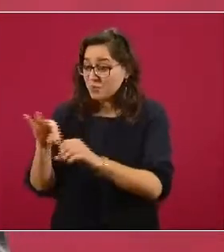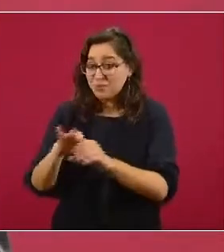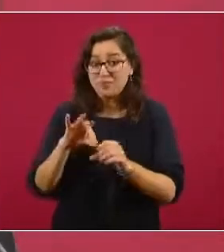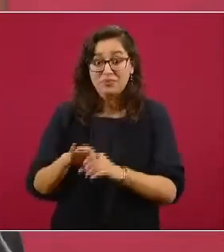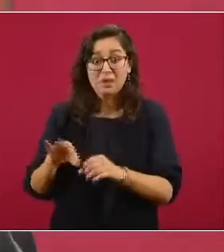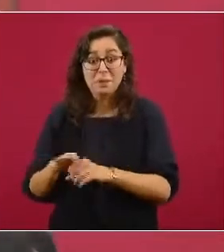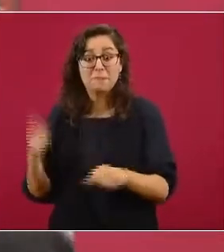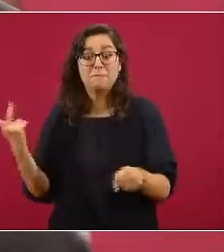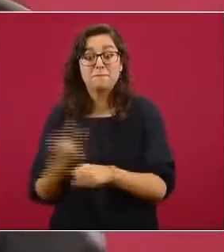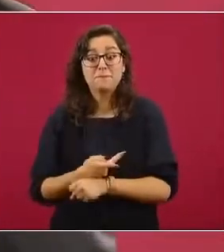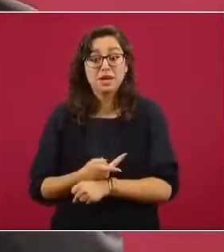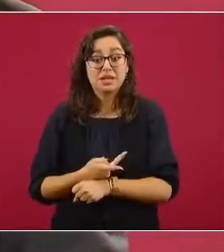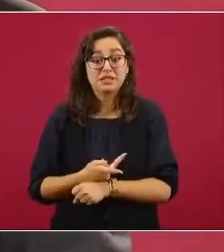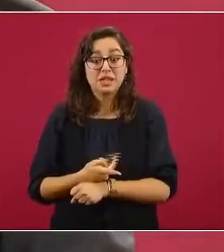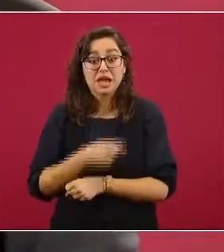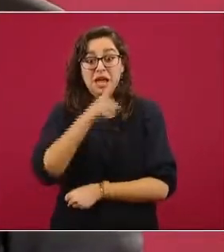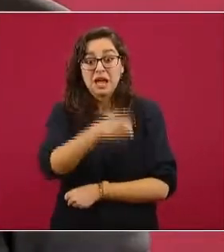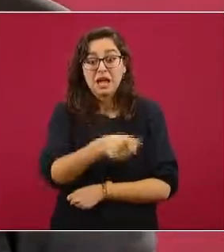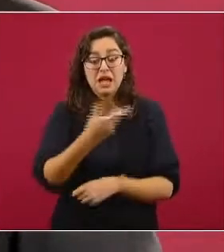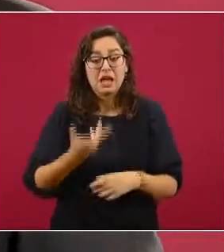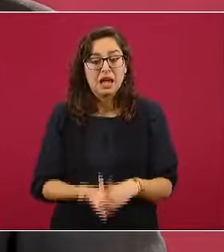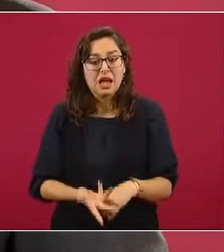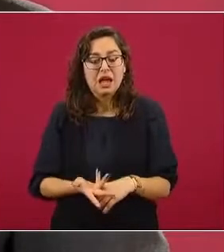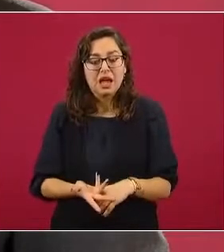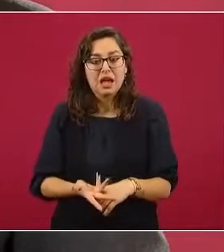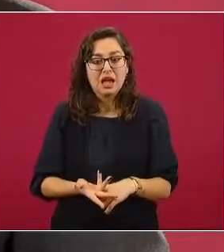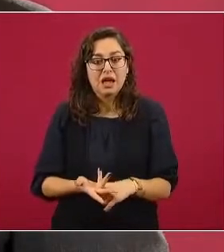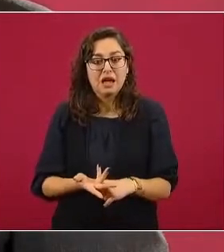Zapatero ya estaba felicitando a Calderón.